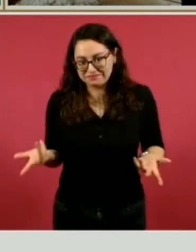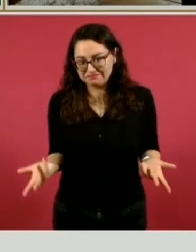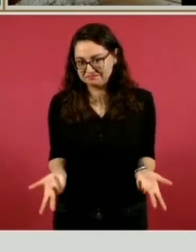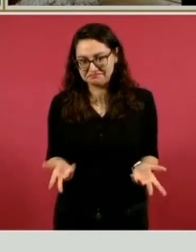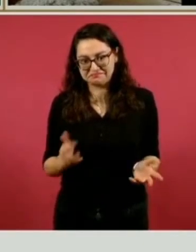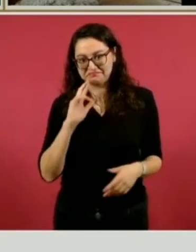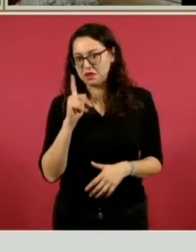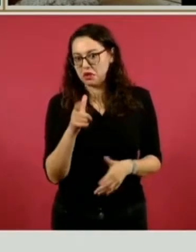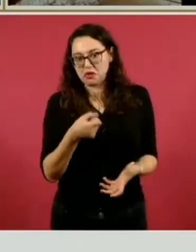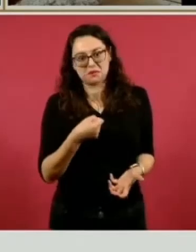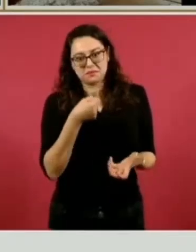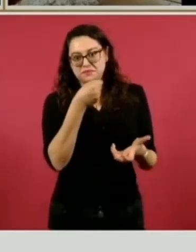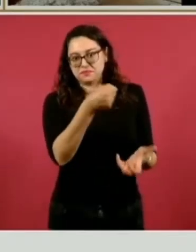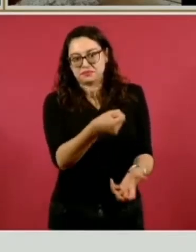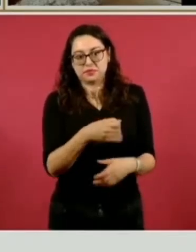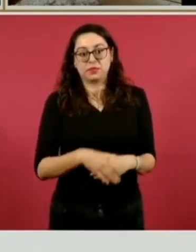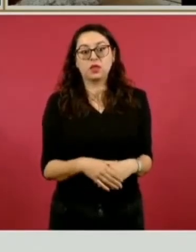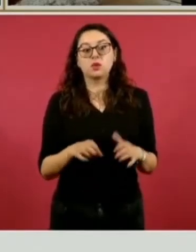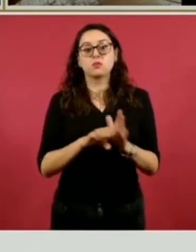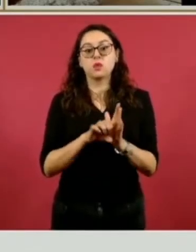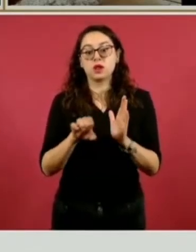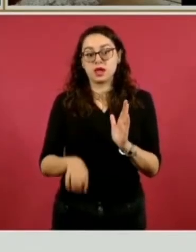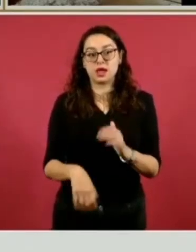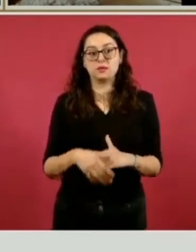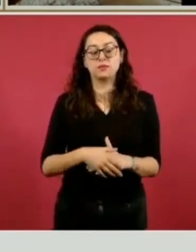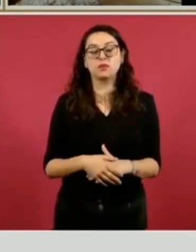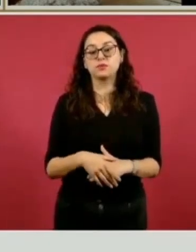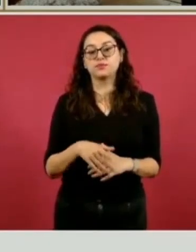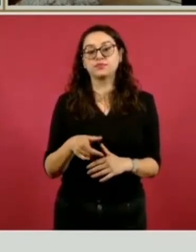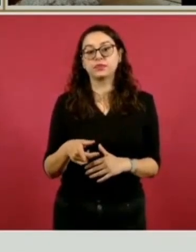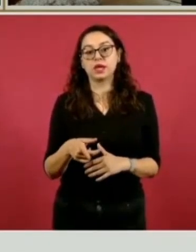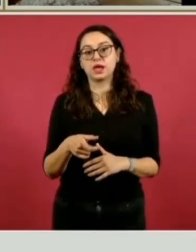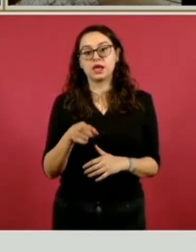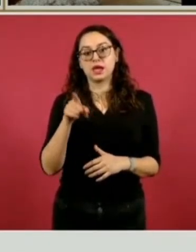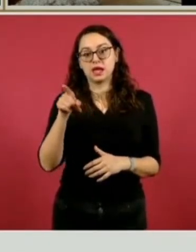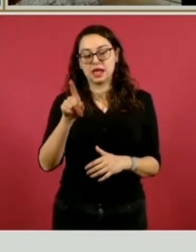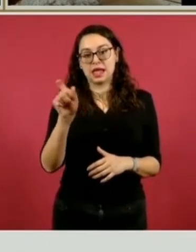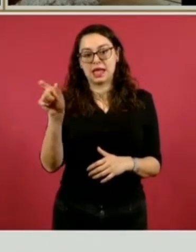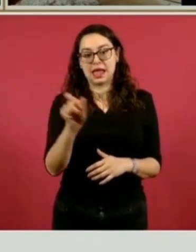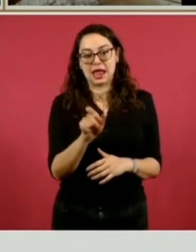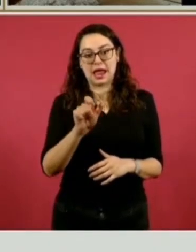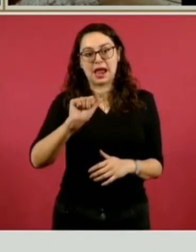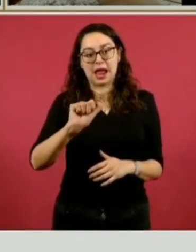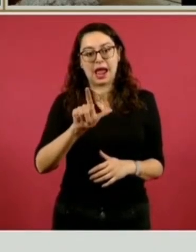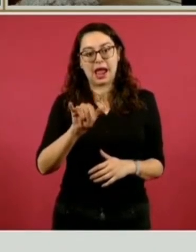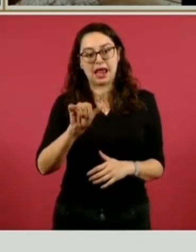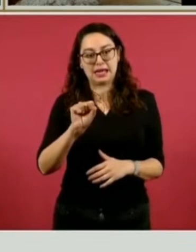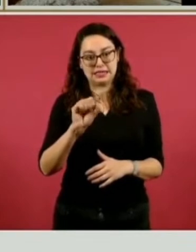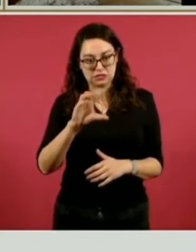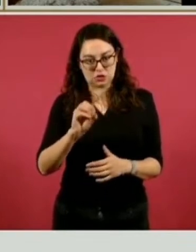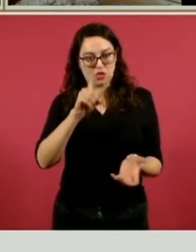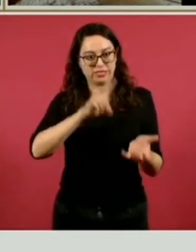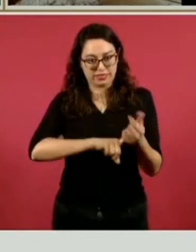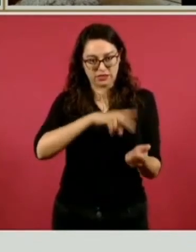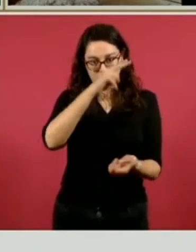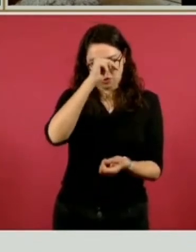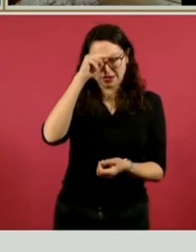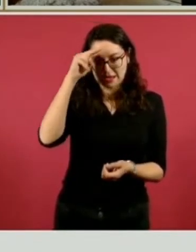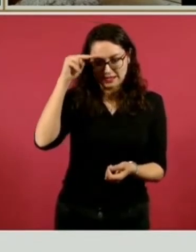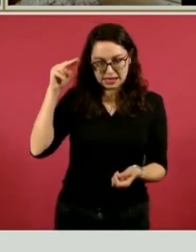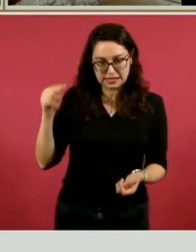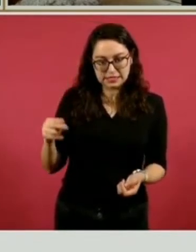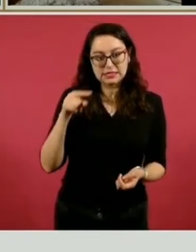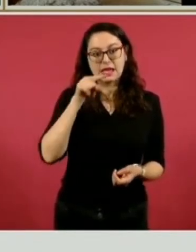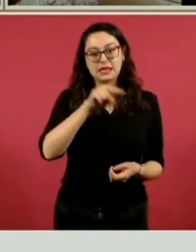una localidad en Jalisco, Jalisco con X de allá de Nayarit, que ya está haciendo